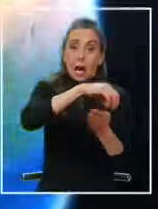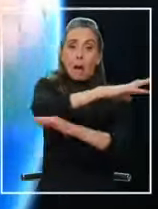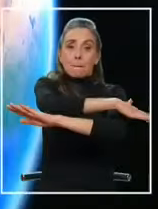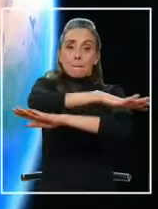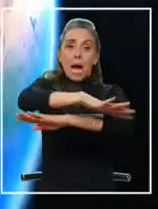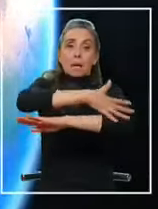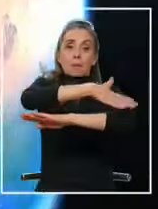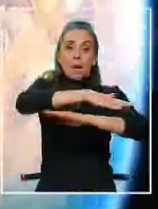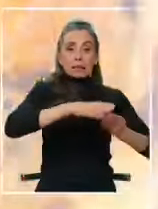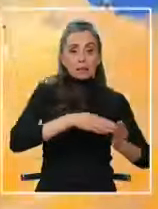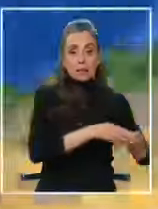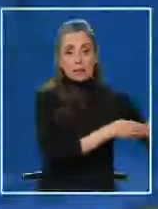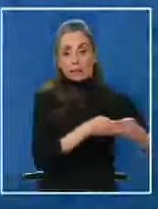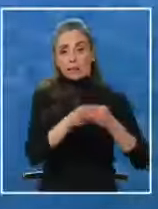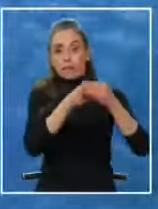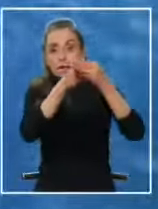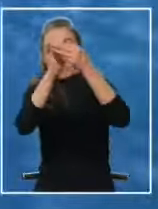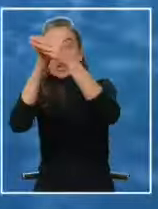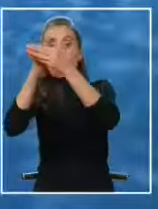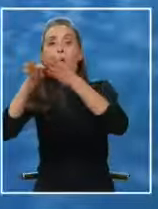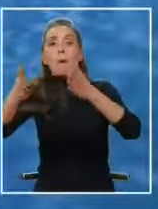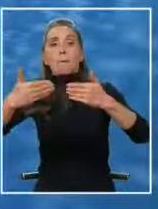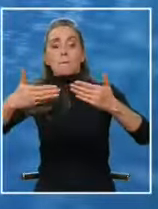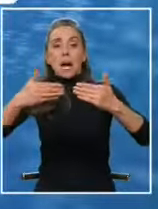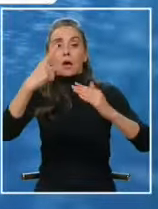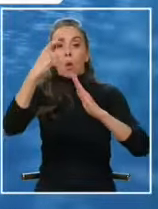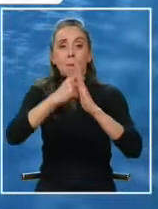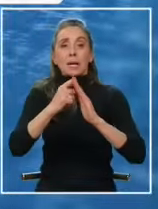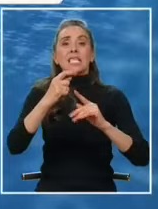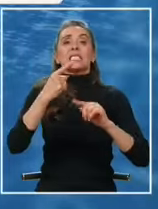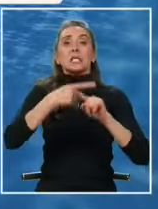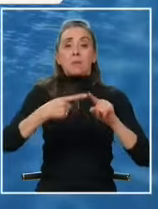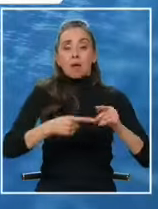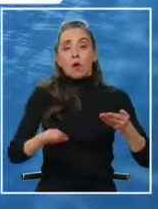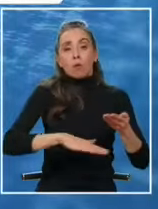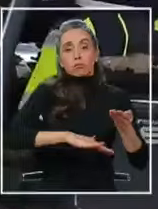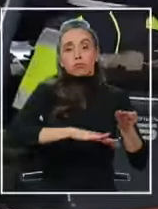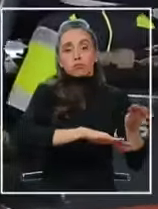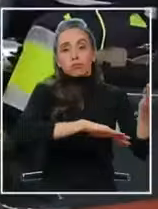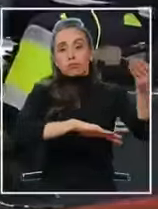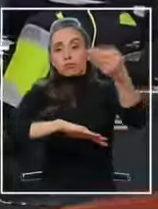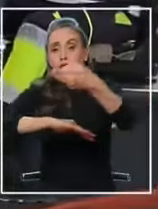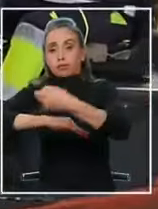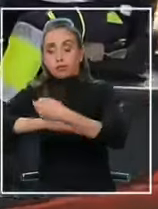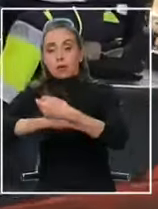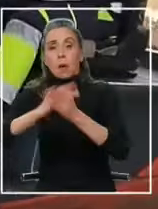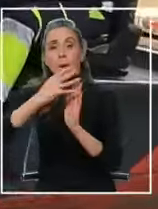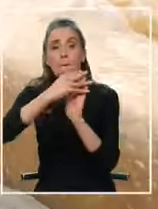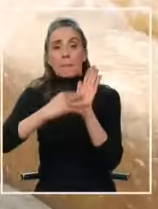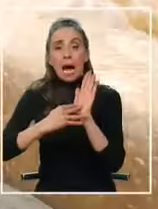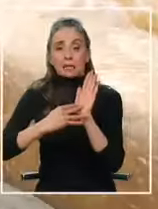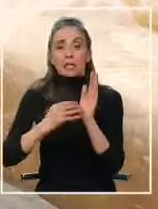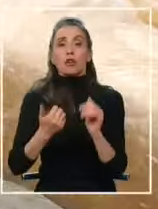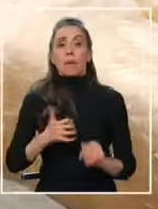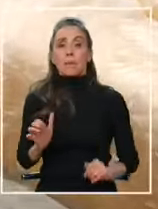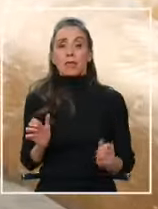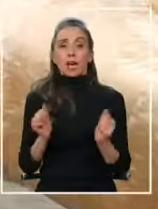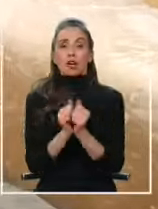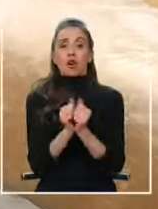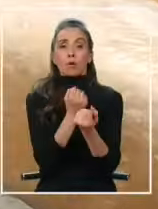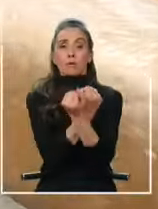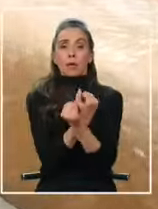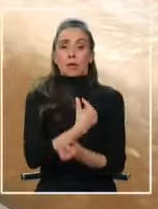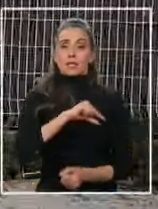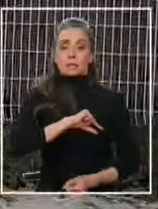pacífico sorteó el canal de Panamá y que luego de un mes y medio llegó hasta el puerto de Barcelona donde la PDI en conjunto con la policía